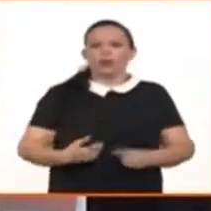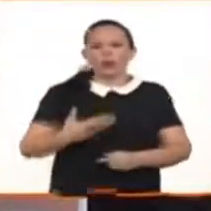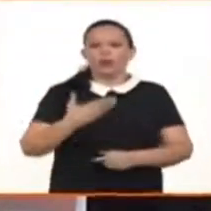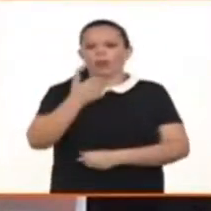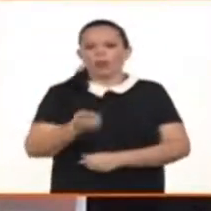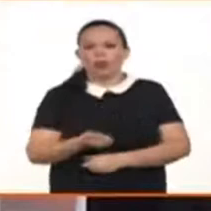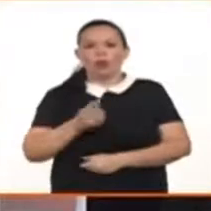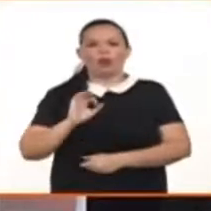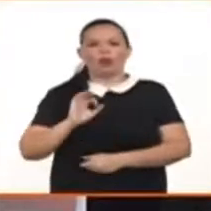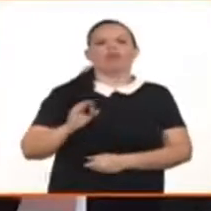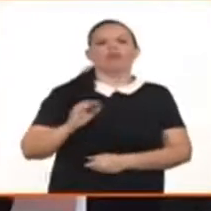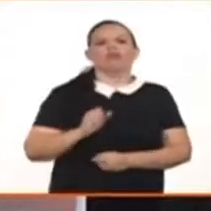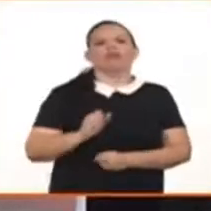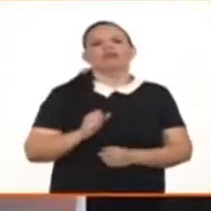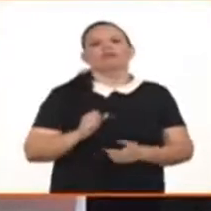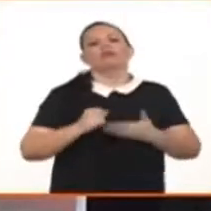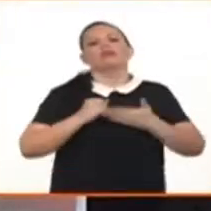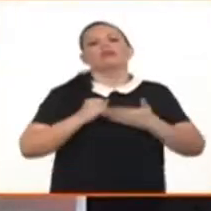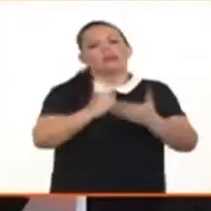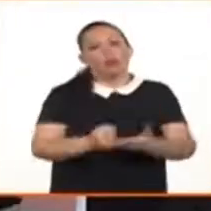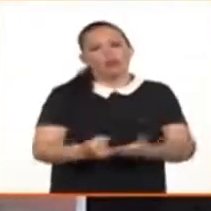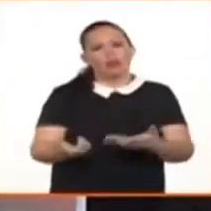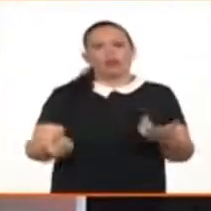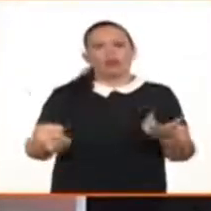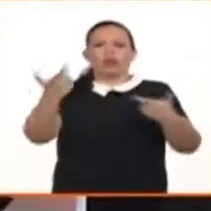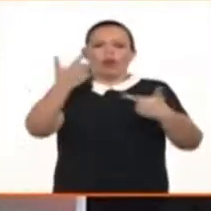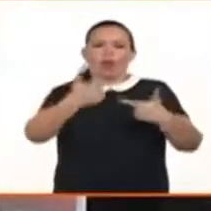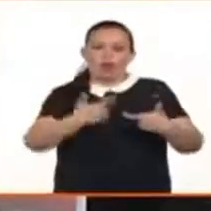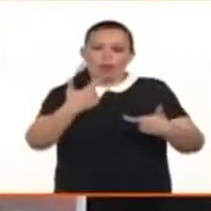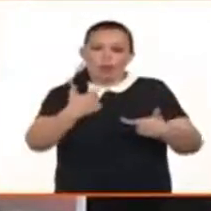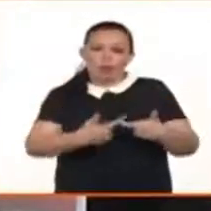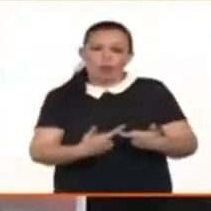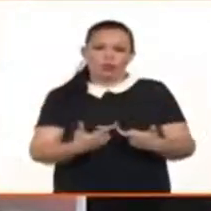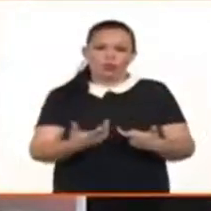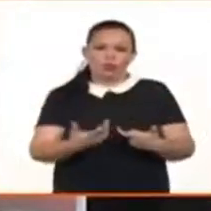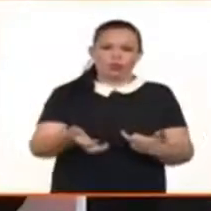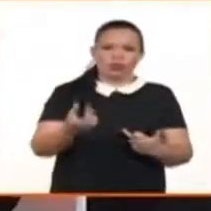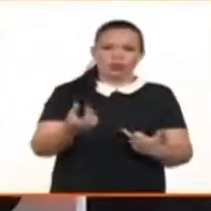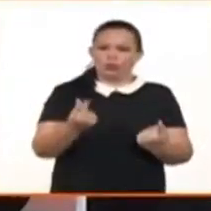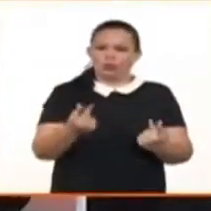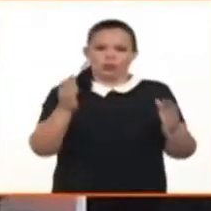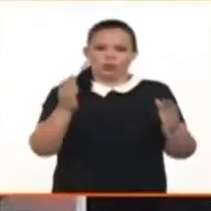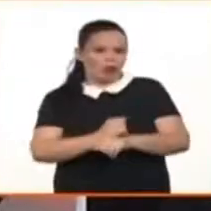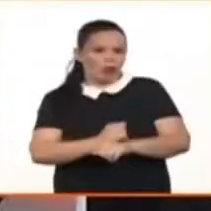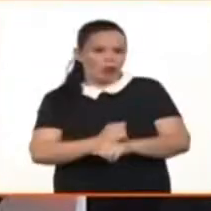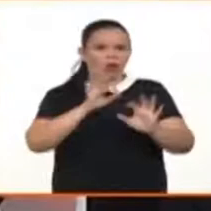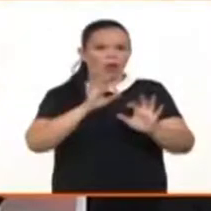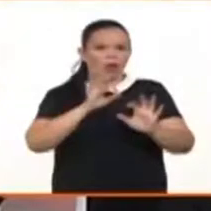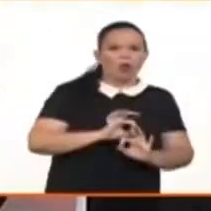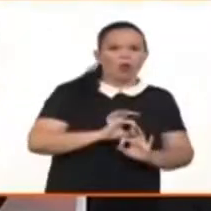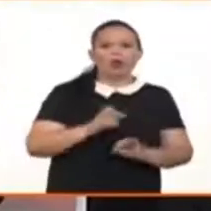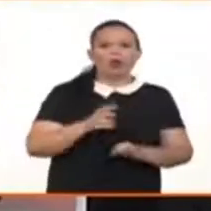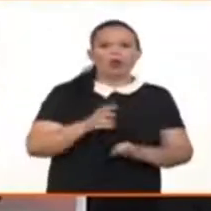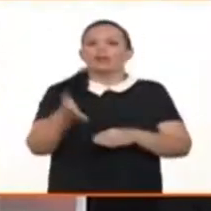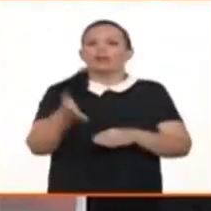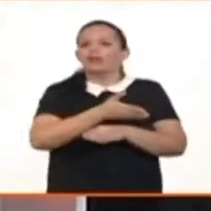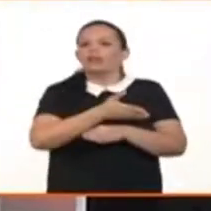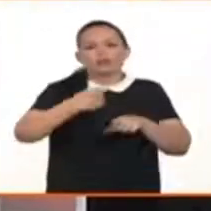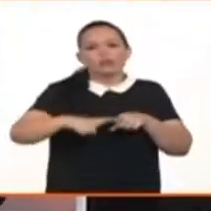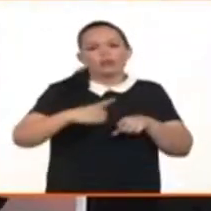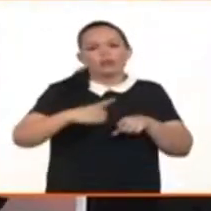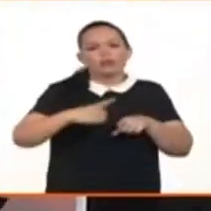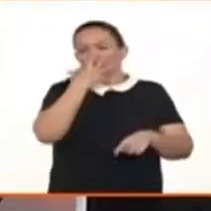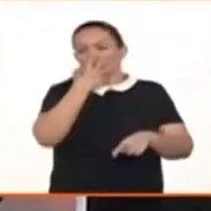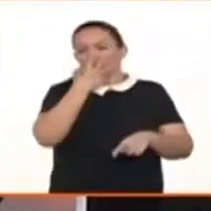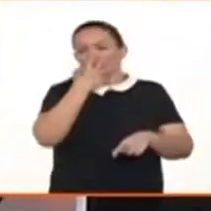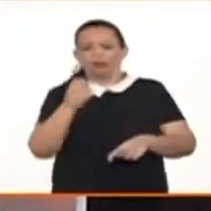vulnerable, como la compensación económica, como las atribuciones preferentes sobre determinados bienes, en dependencia